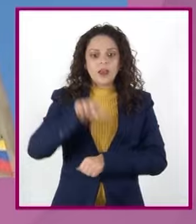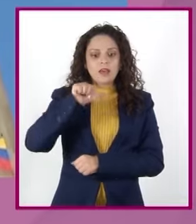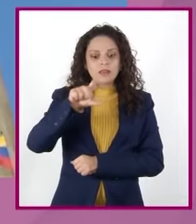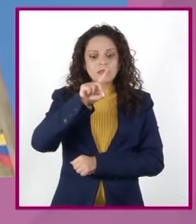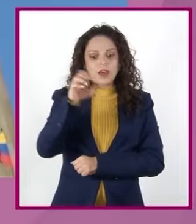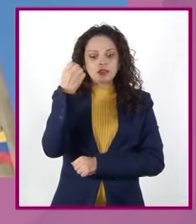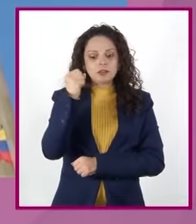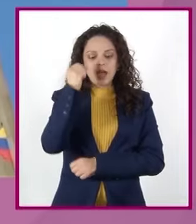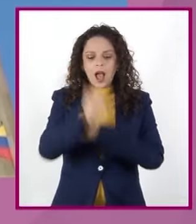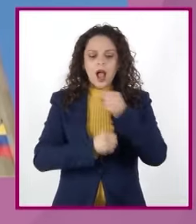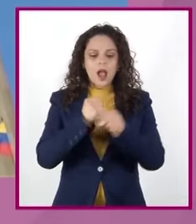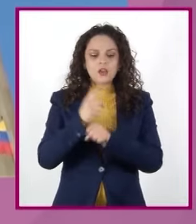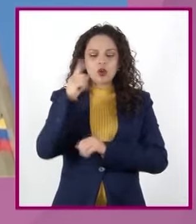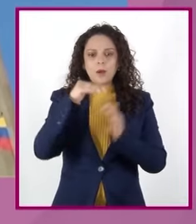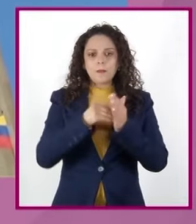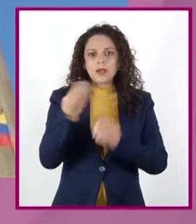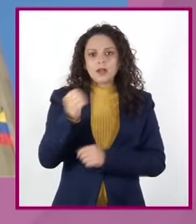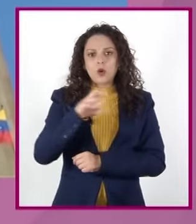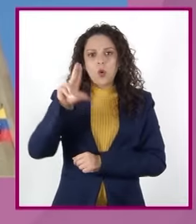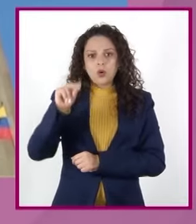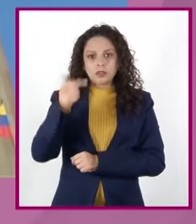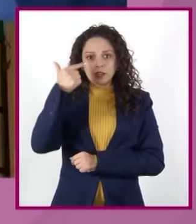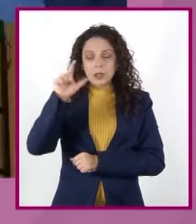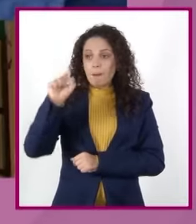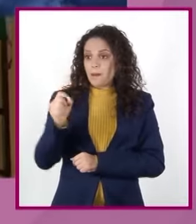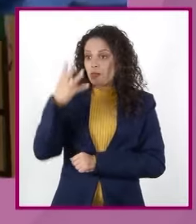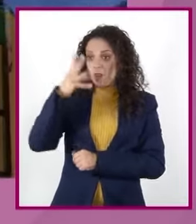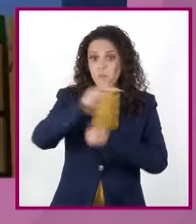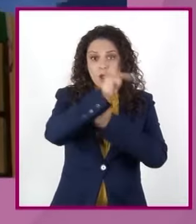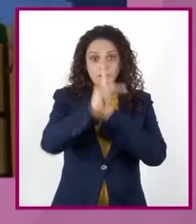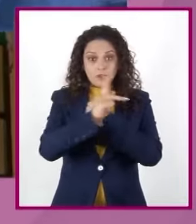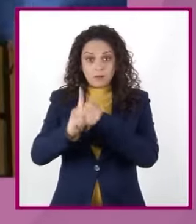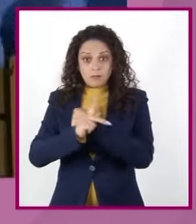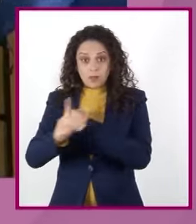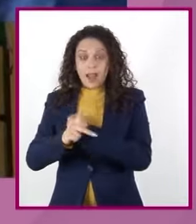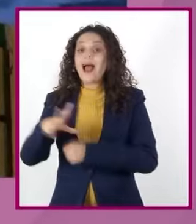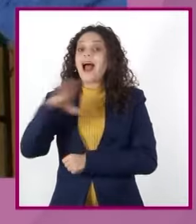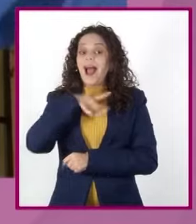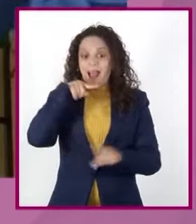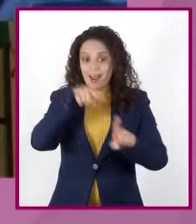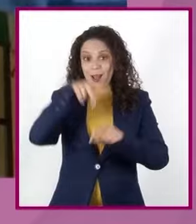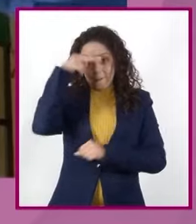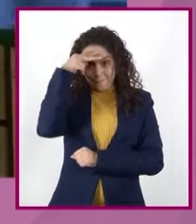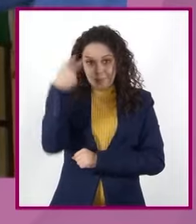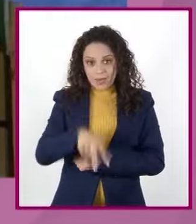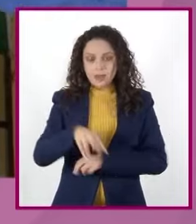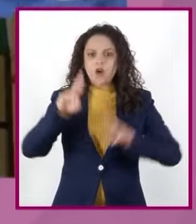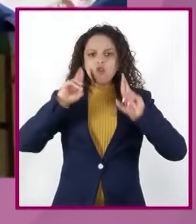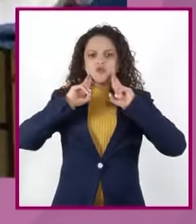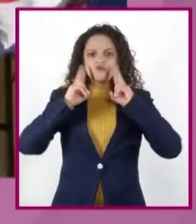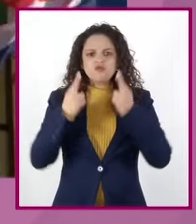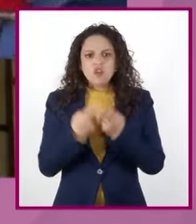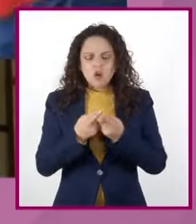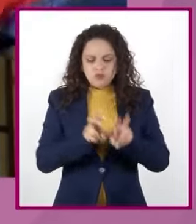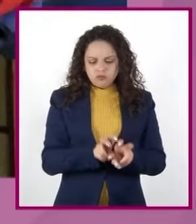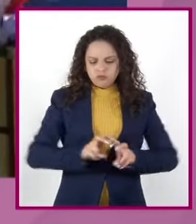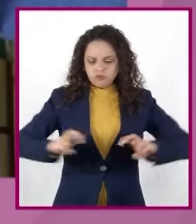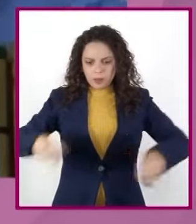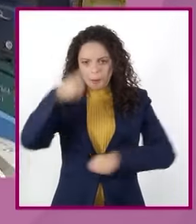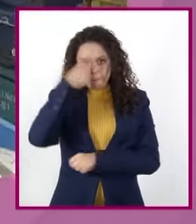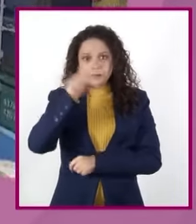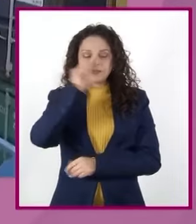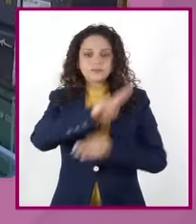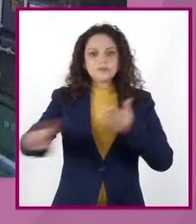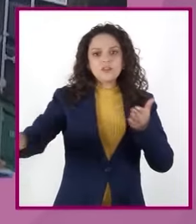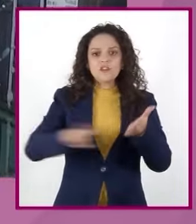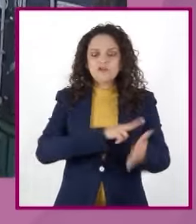1987, 24 países, entre ellos México Se reunieron para firmar el Protocolo de Montreal